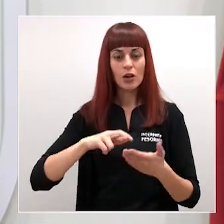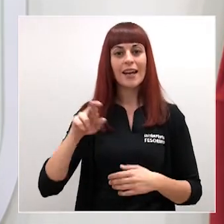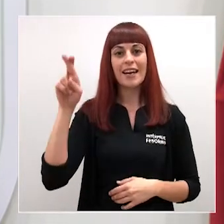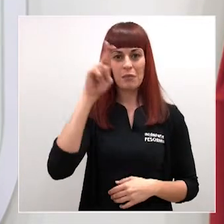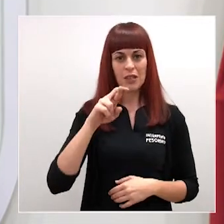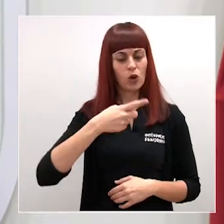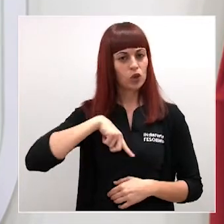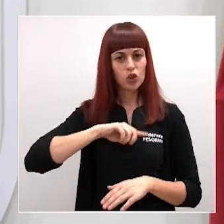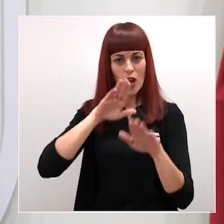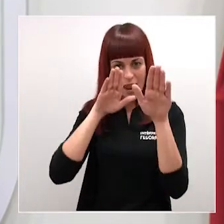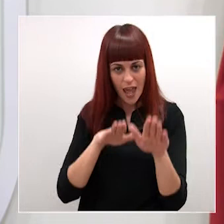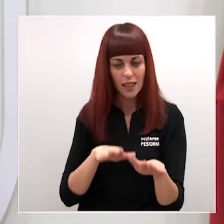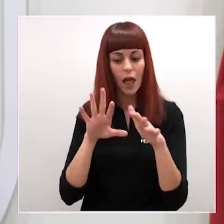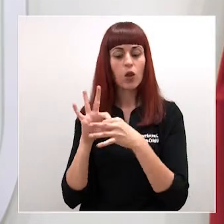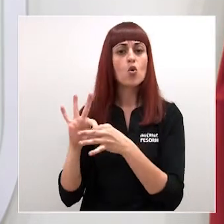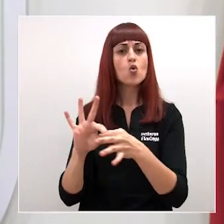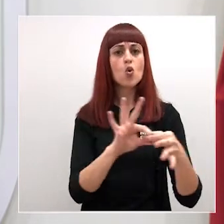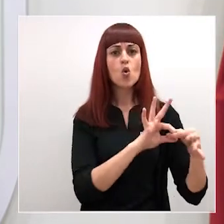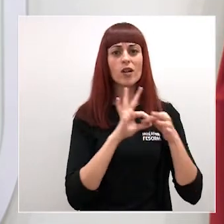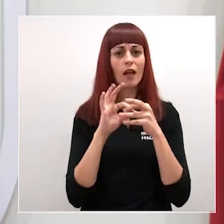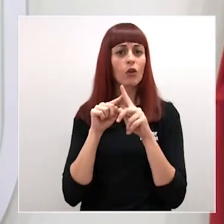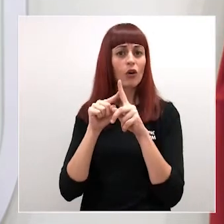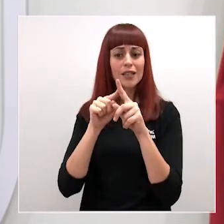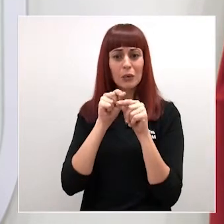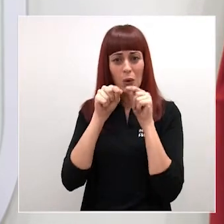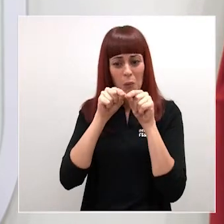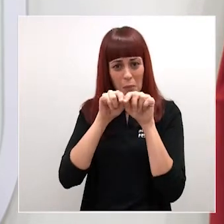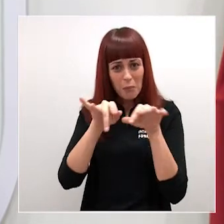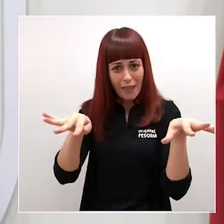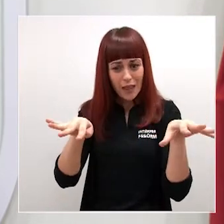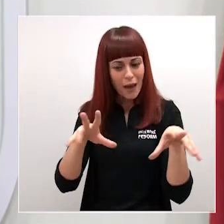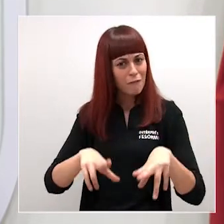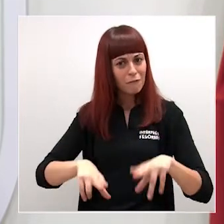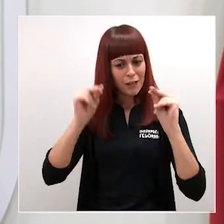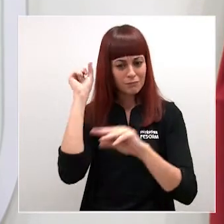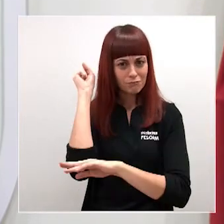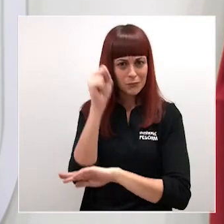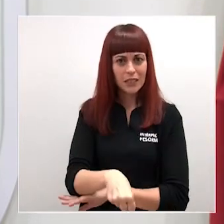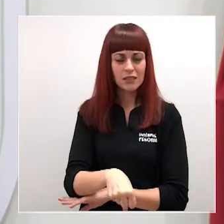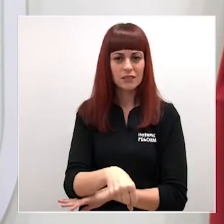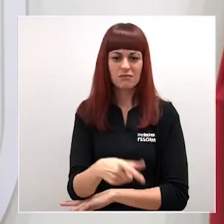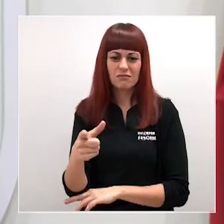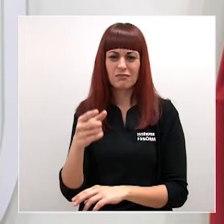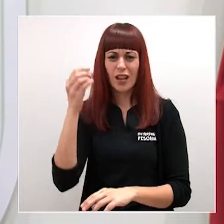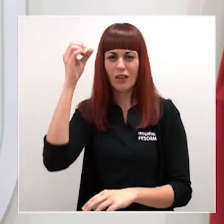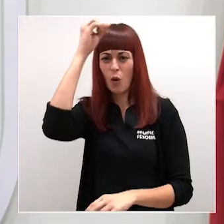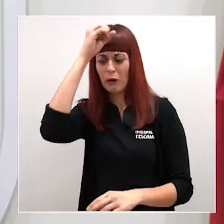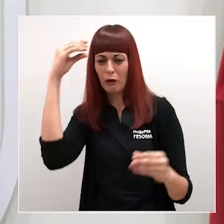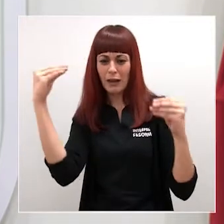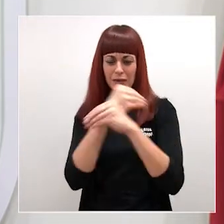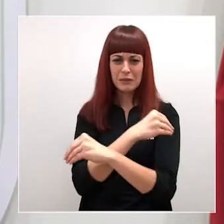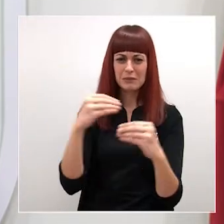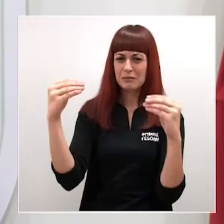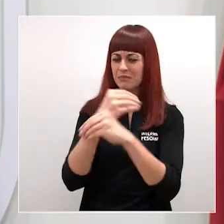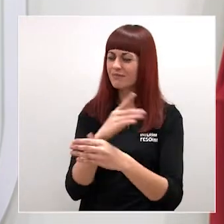nuestra lealtad y unidad para acabar con esta pandemia, dejando atrás cualquier legítima diferencia ideológica